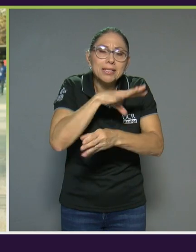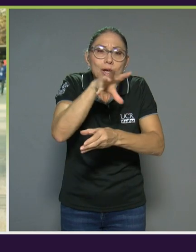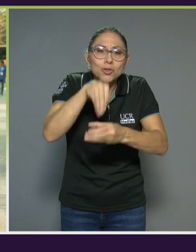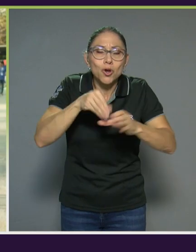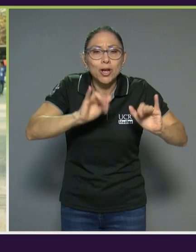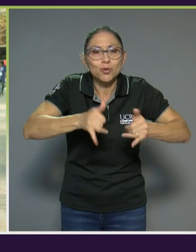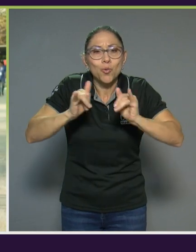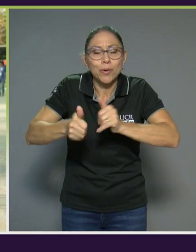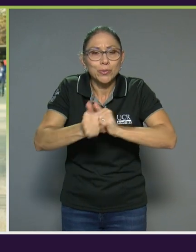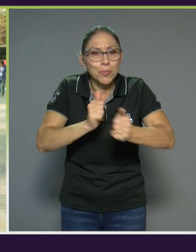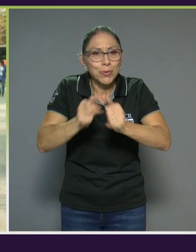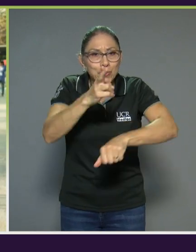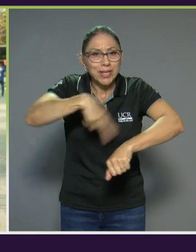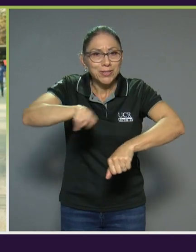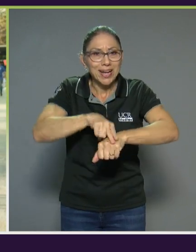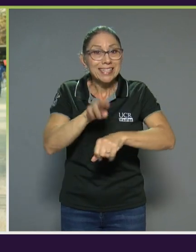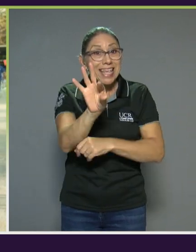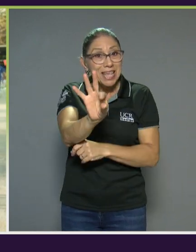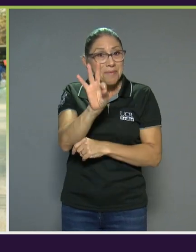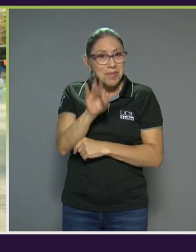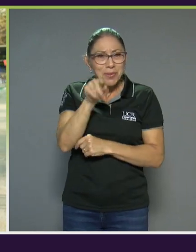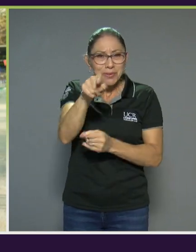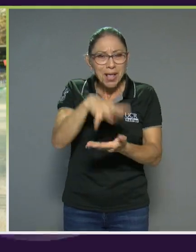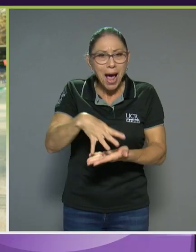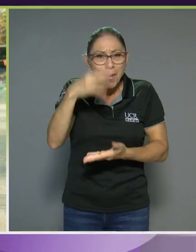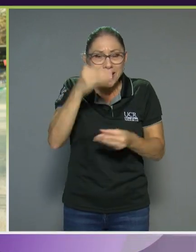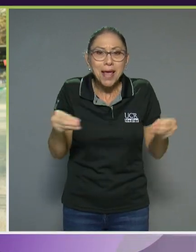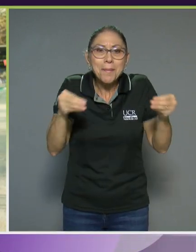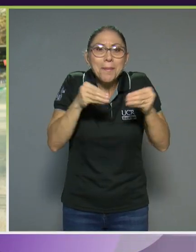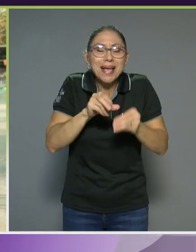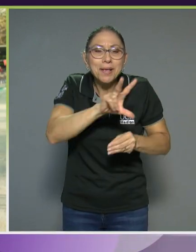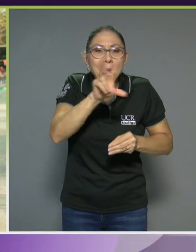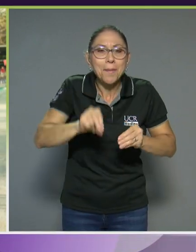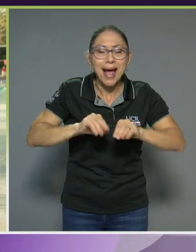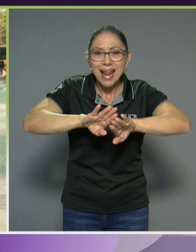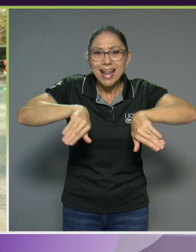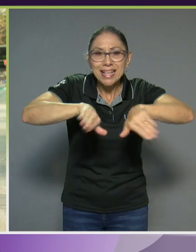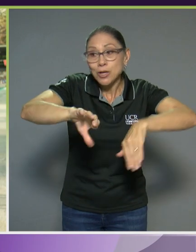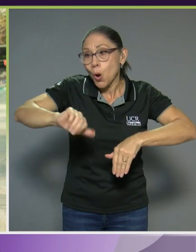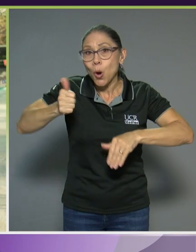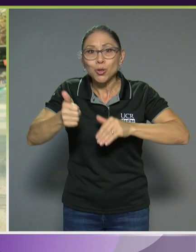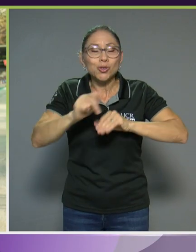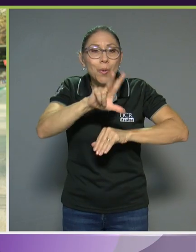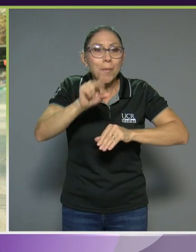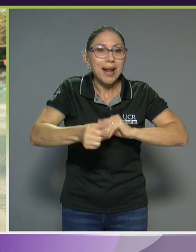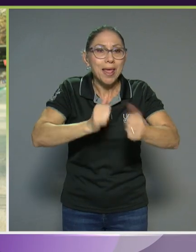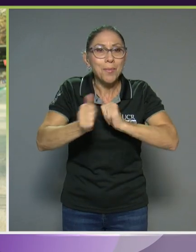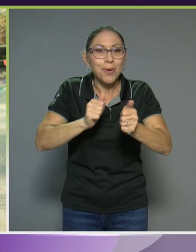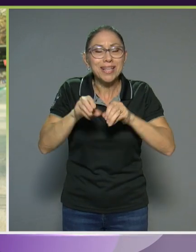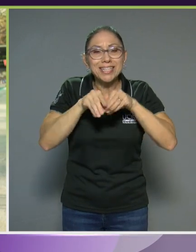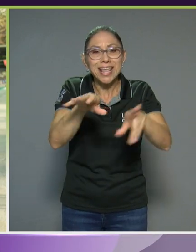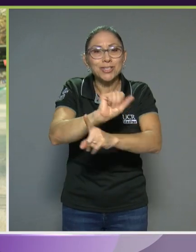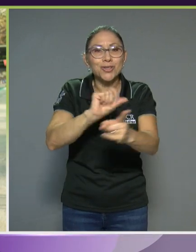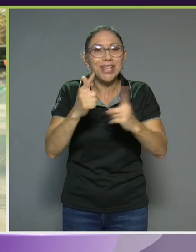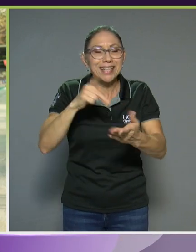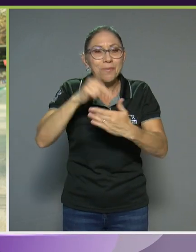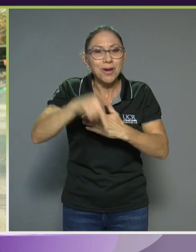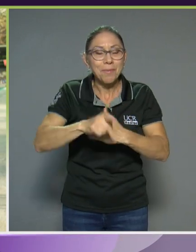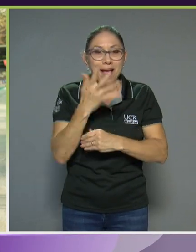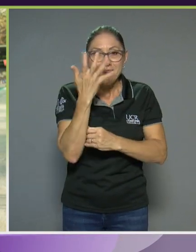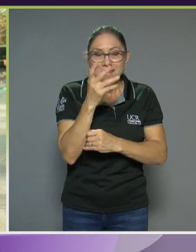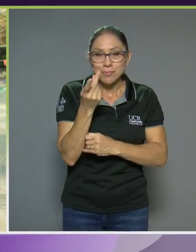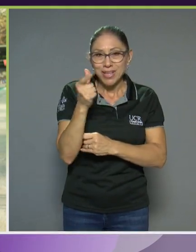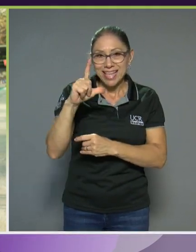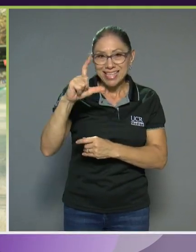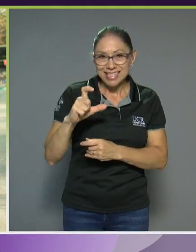Nacionales y le invito a que usted aprenda más sobre la paranatación y otros paradeportes en las redes sociales del programa. Nos encuentra en Facebook